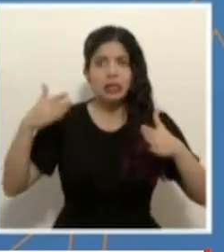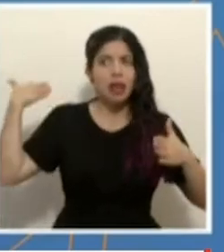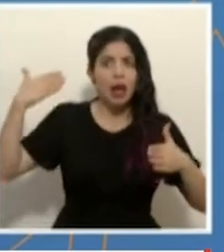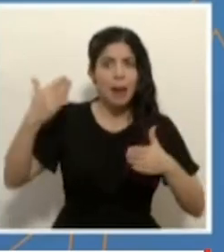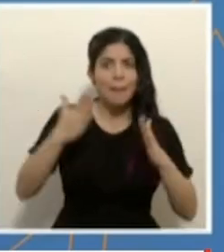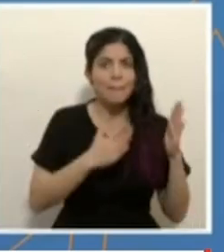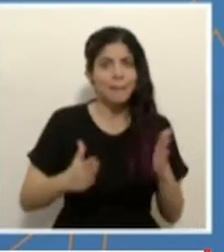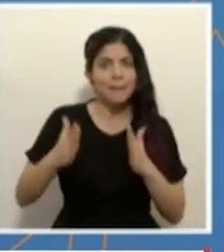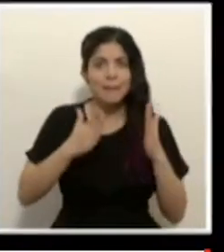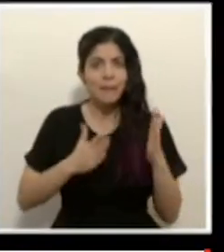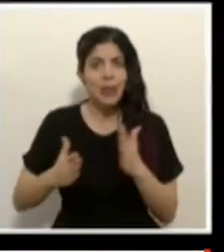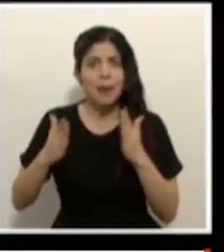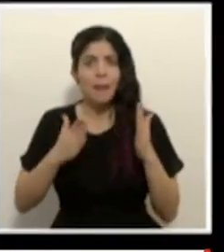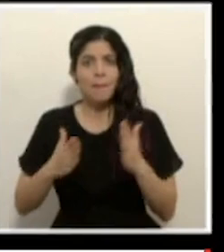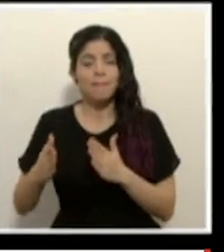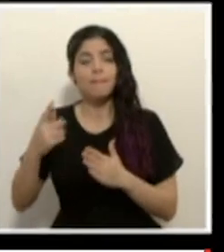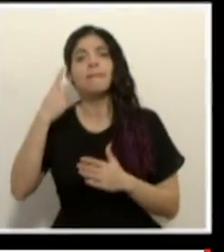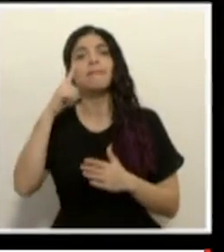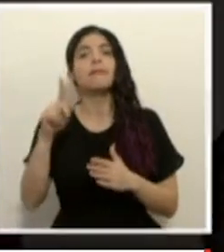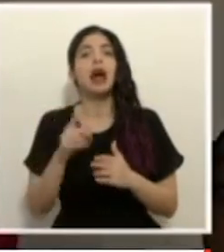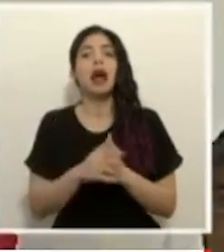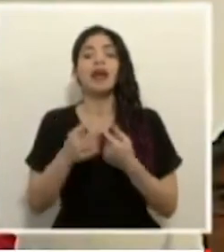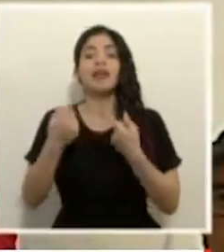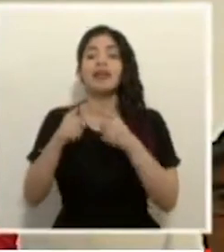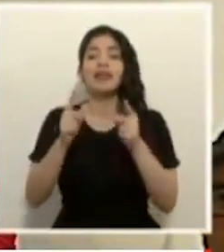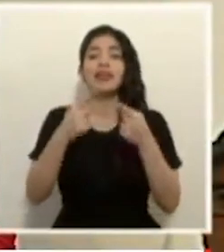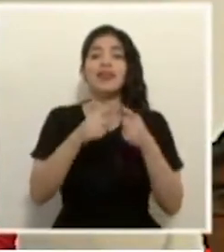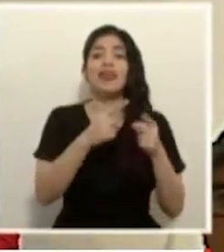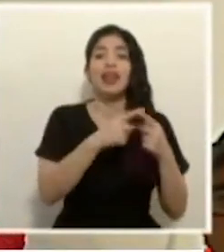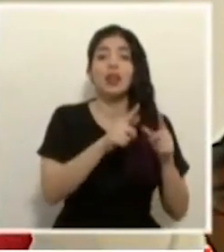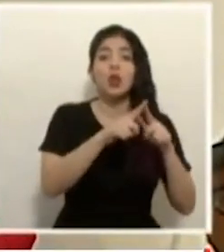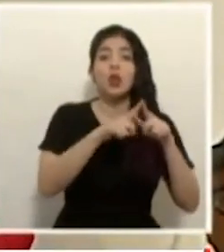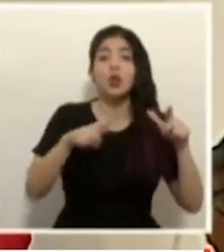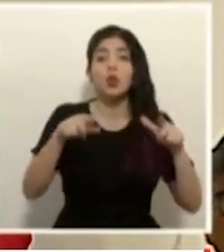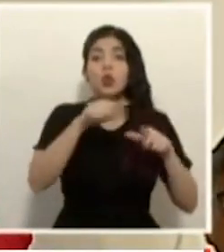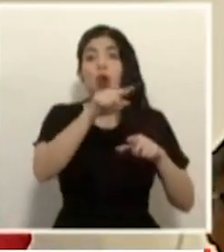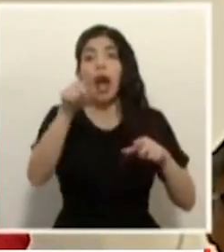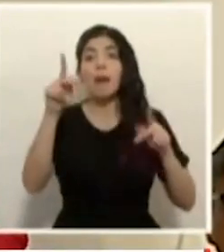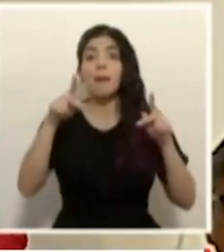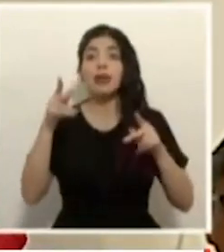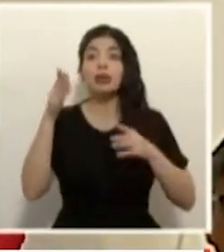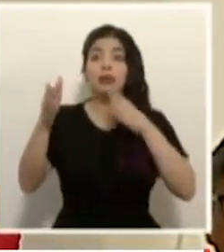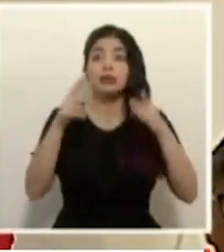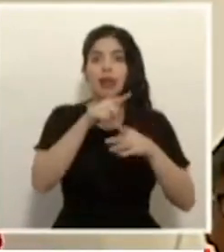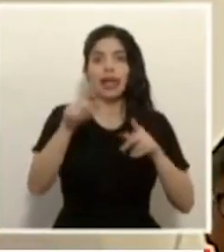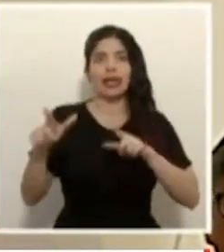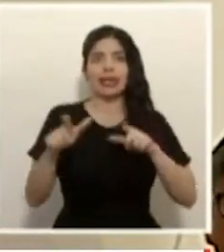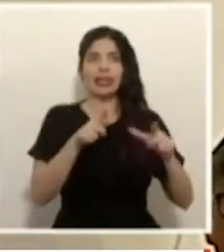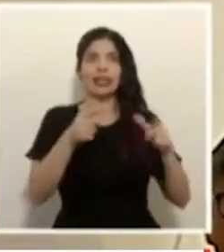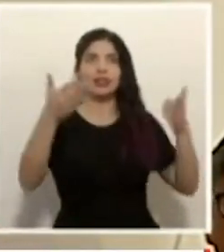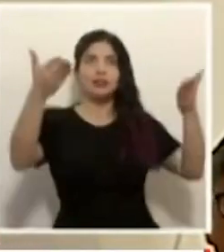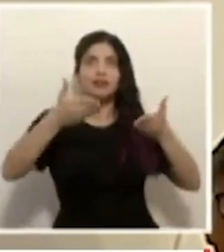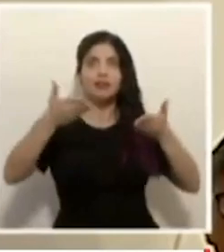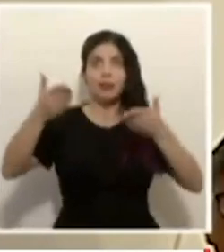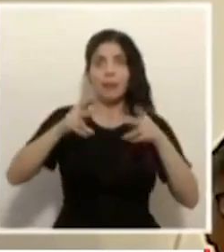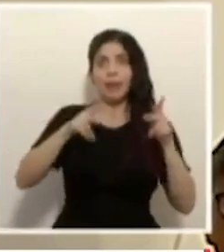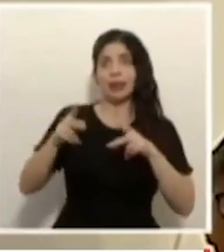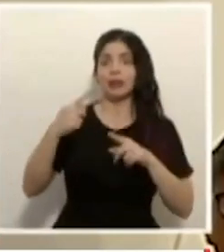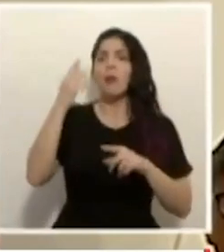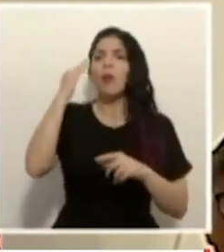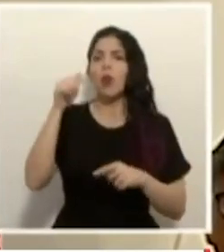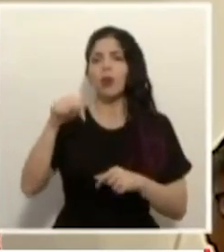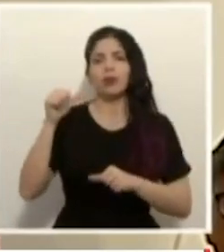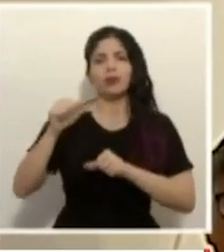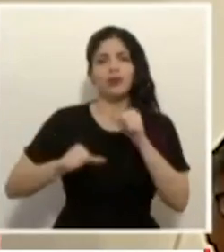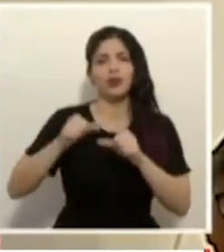recibirnos en los diferentes lugares y esto en el marco de un gran esfuerzo que se viene gestando